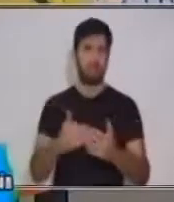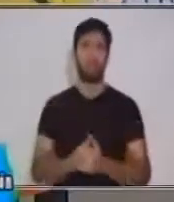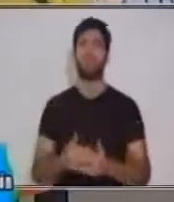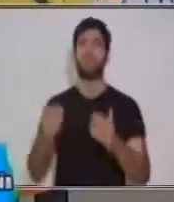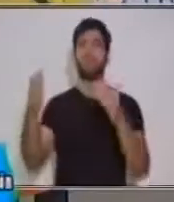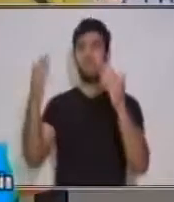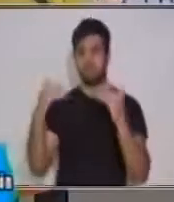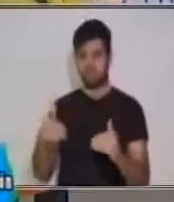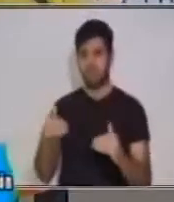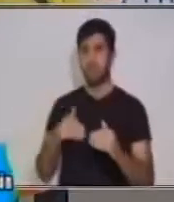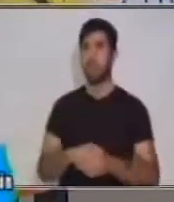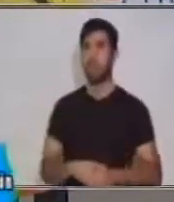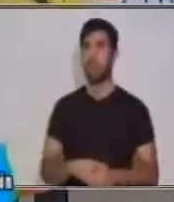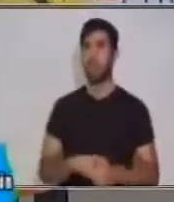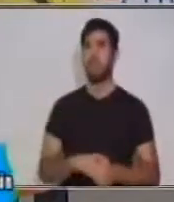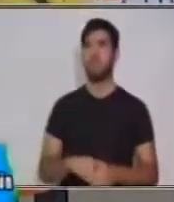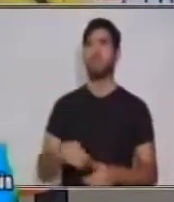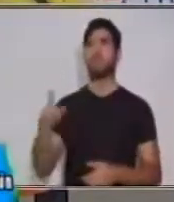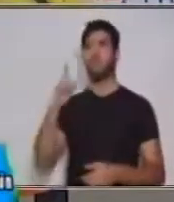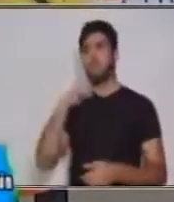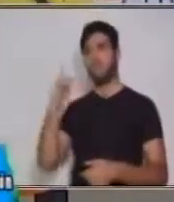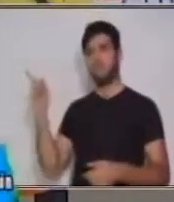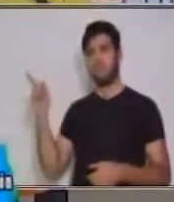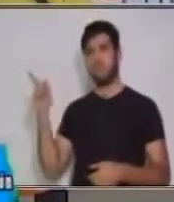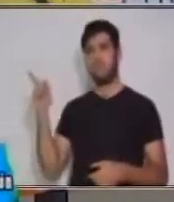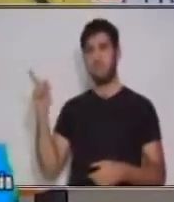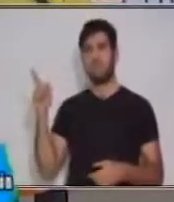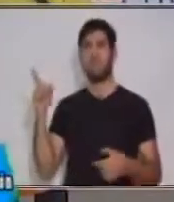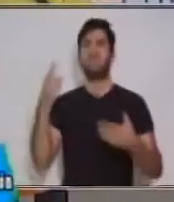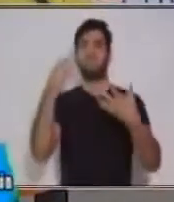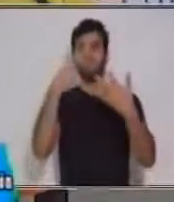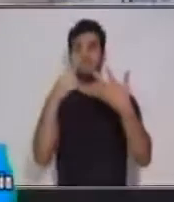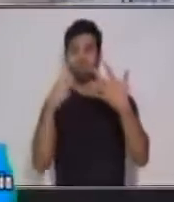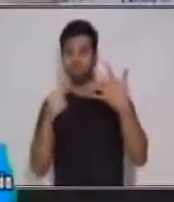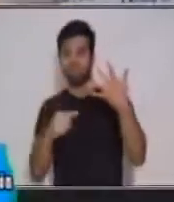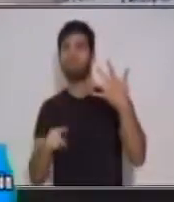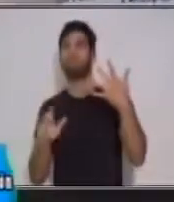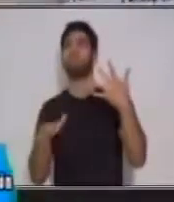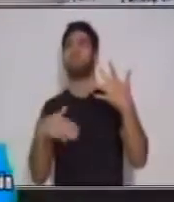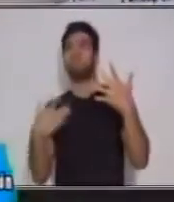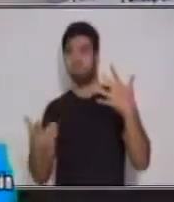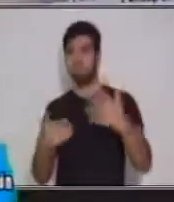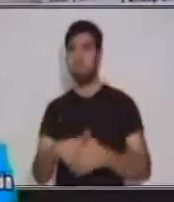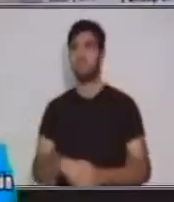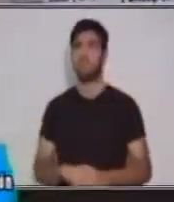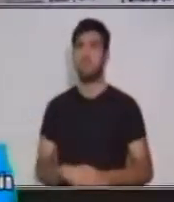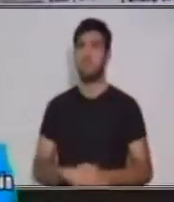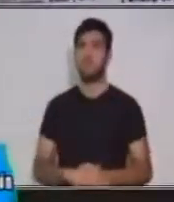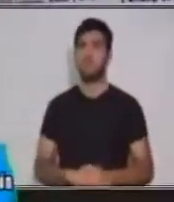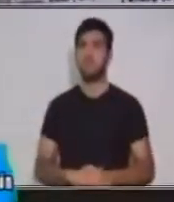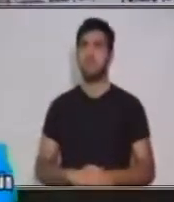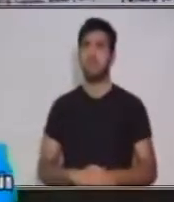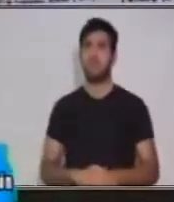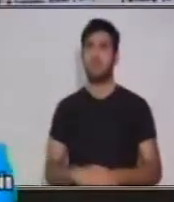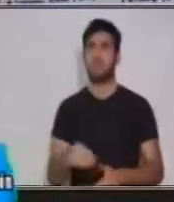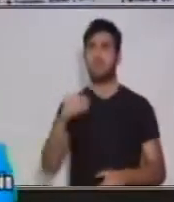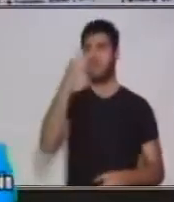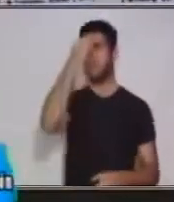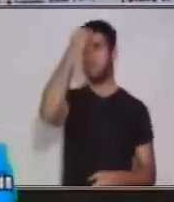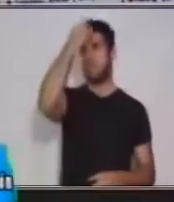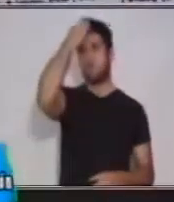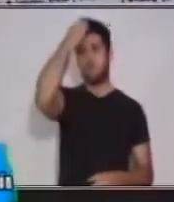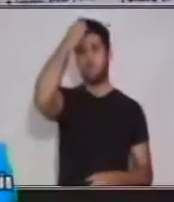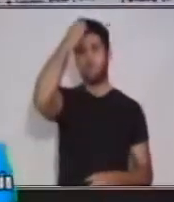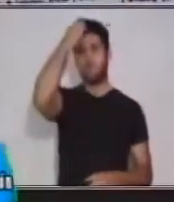los elementos. Y los elementos, dice acá que es toda introducción, en toda